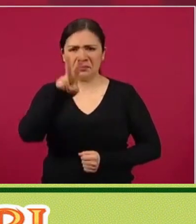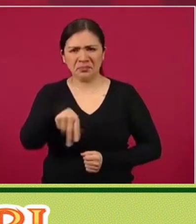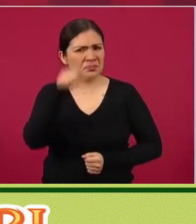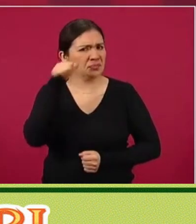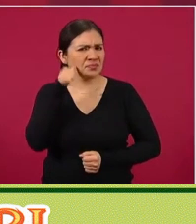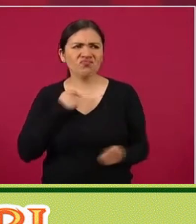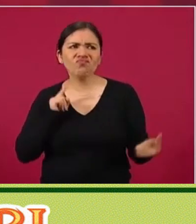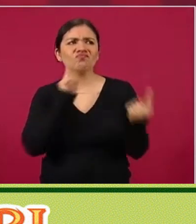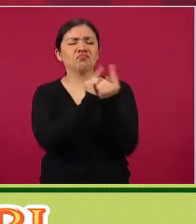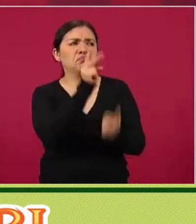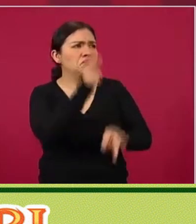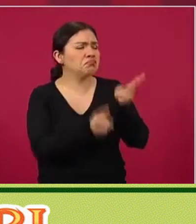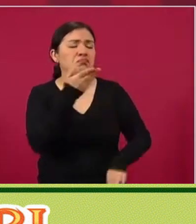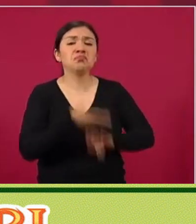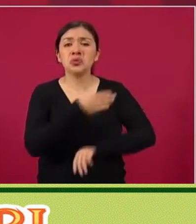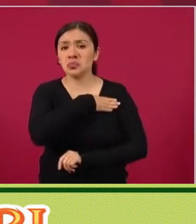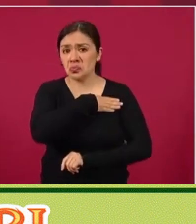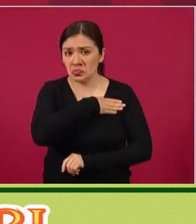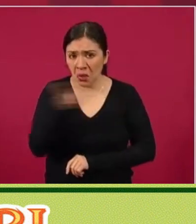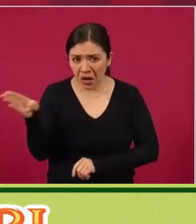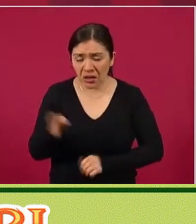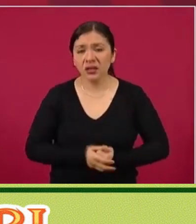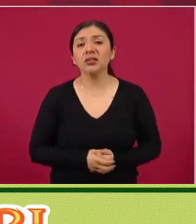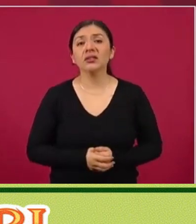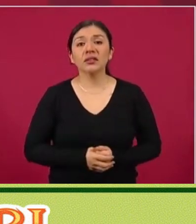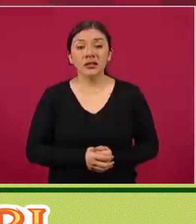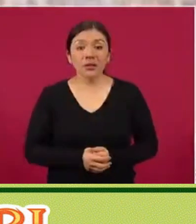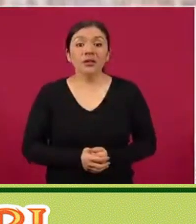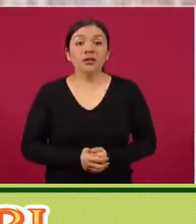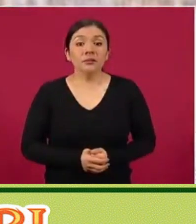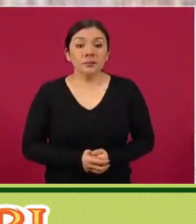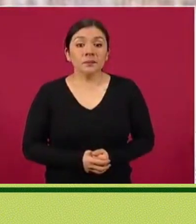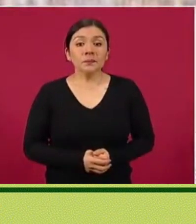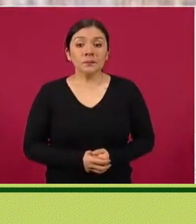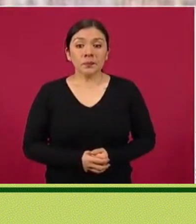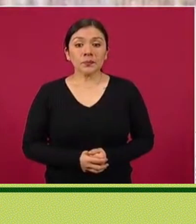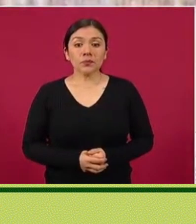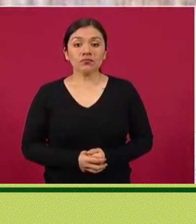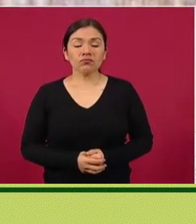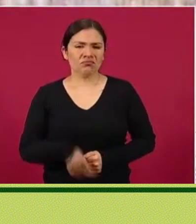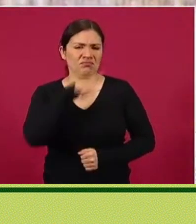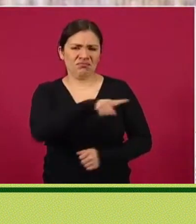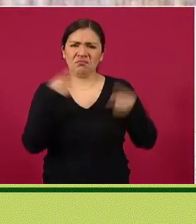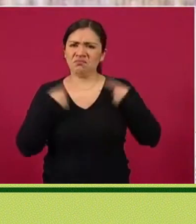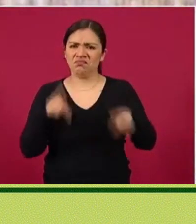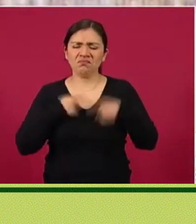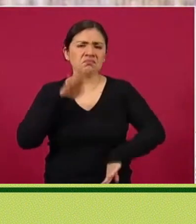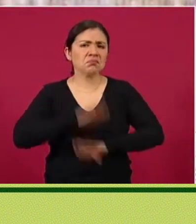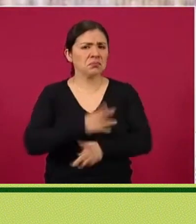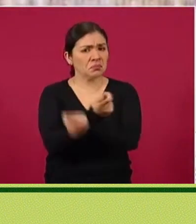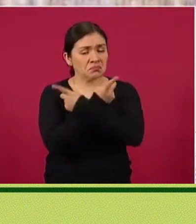plática con el señor Kerry, él es un agente decente,